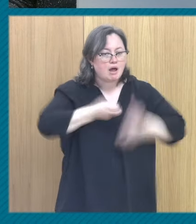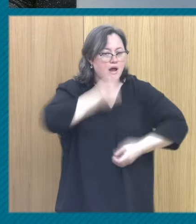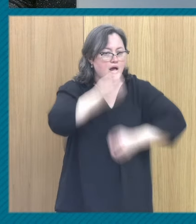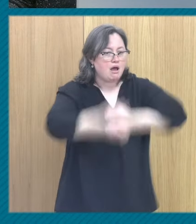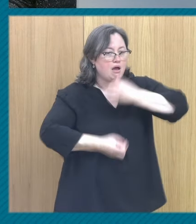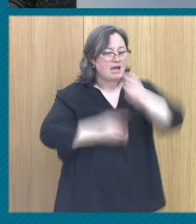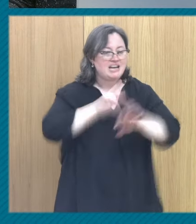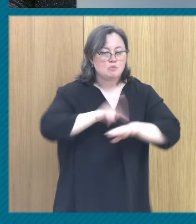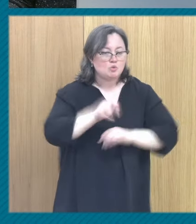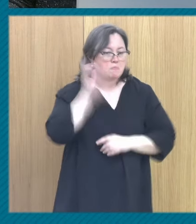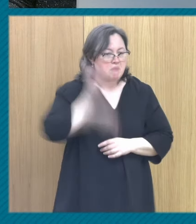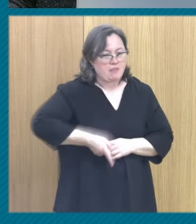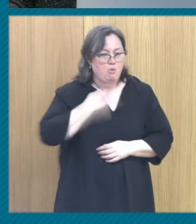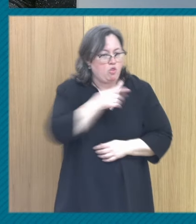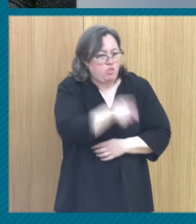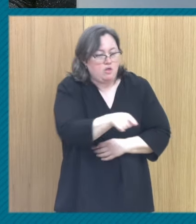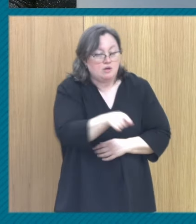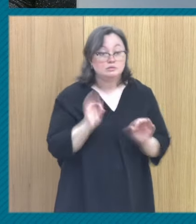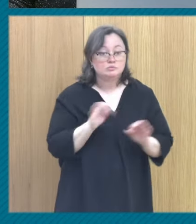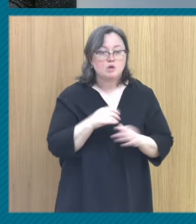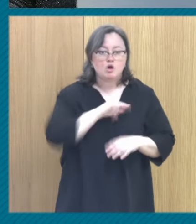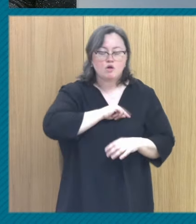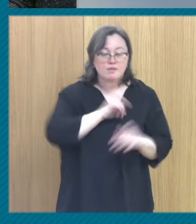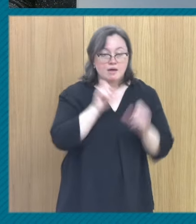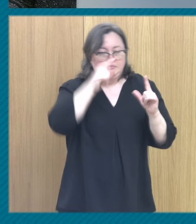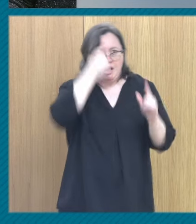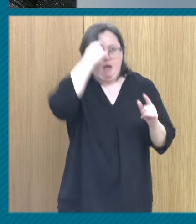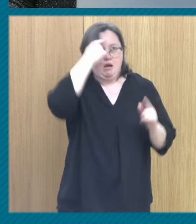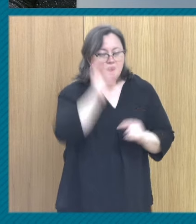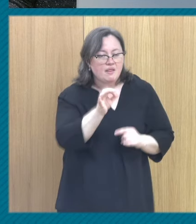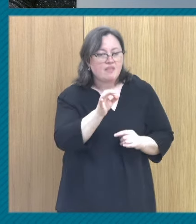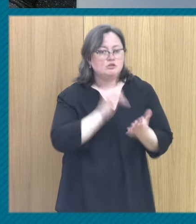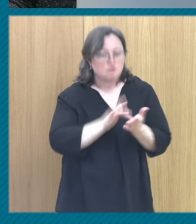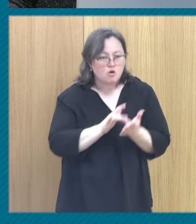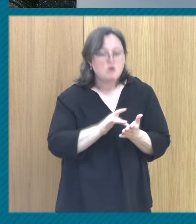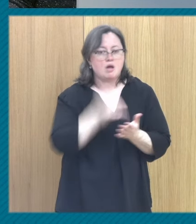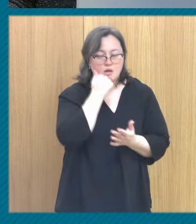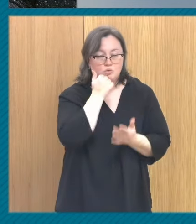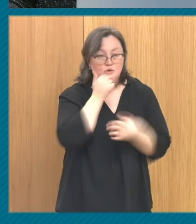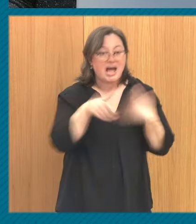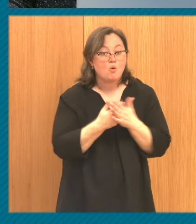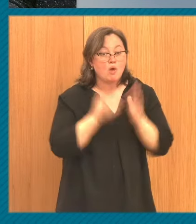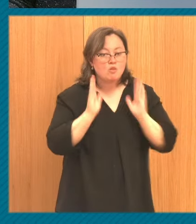marque el ritmo del proceso. Y la consciencia llegará conforme la persona pueda sostenerlo.